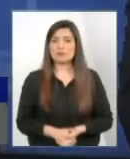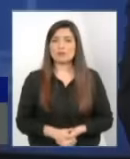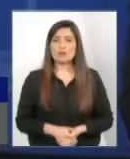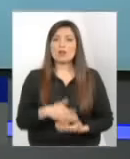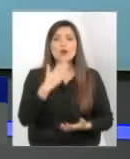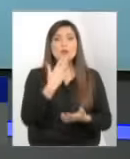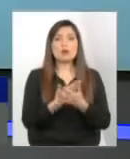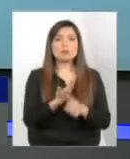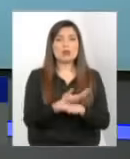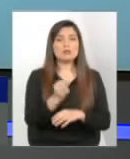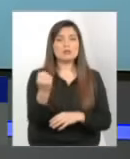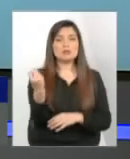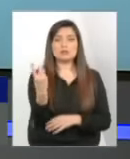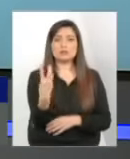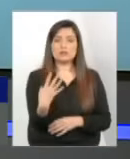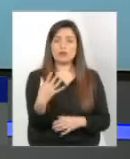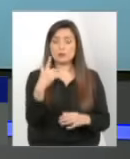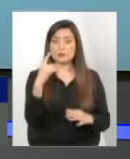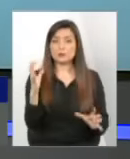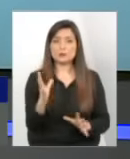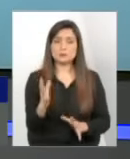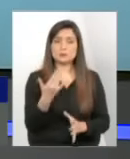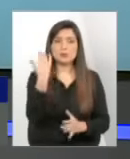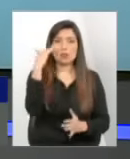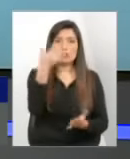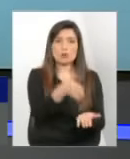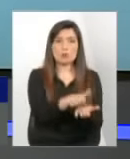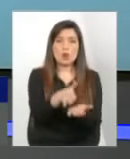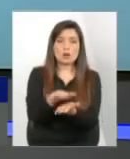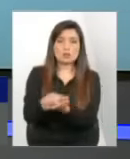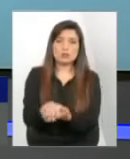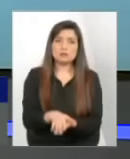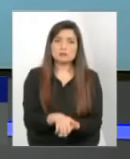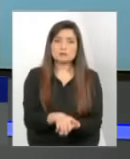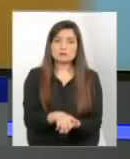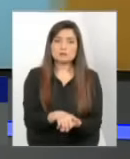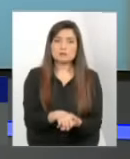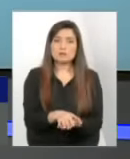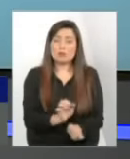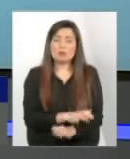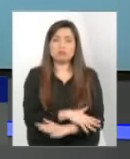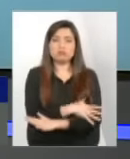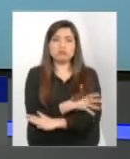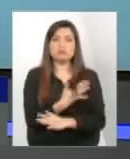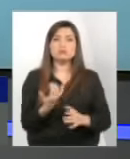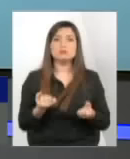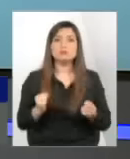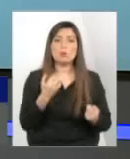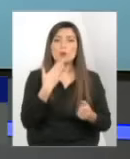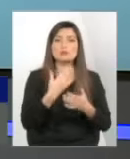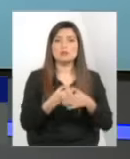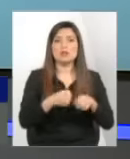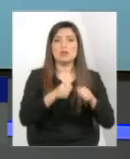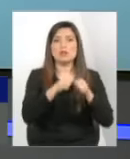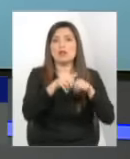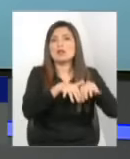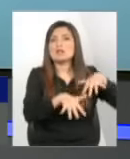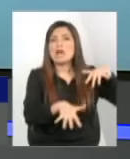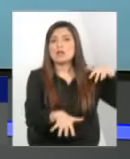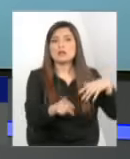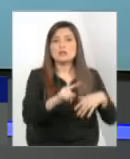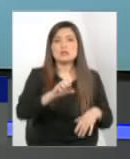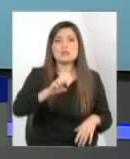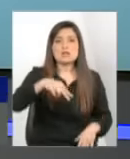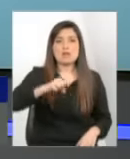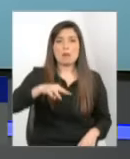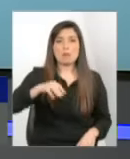cifra escalofriante de la cantidad de niños fallecidos dentro de lo que era la red de protección Sename y eso que tomamos los últimos 11